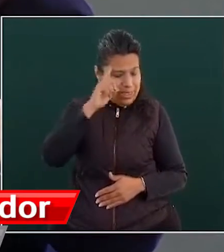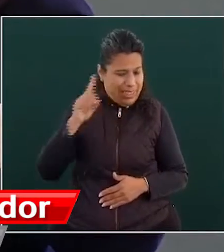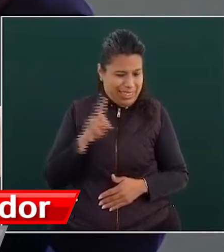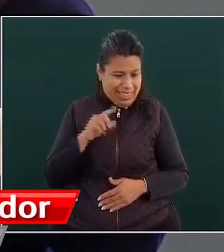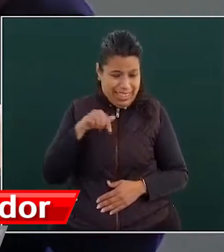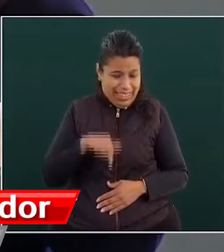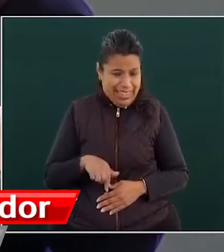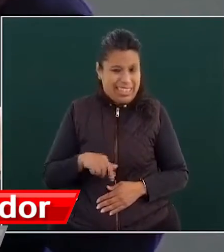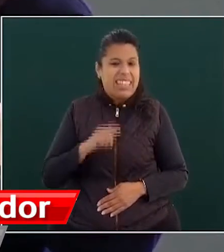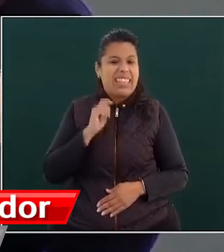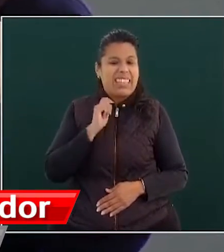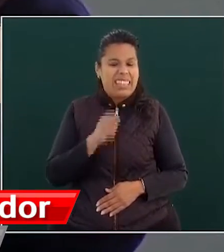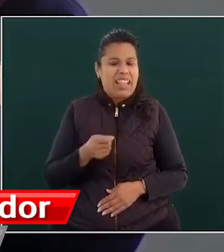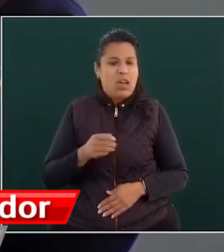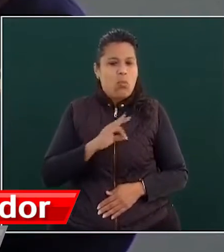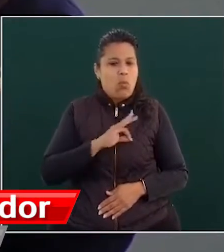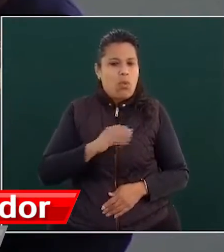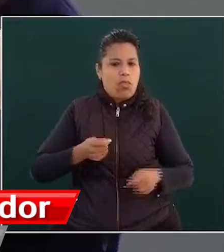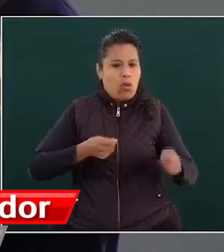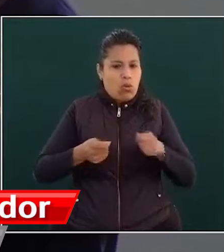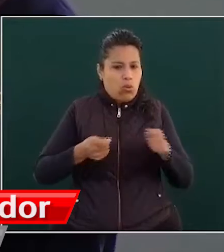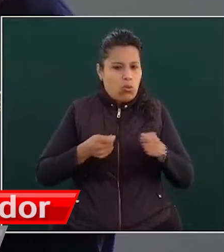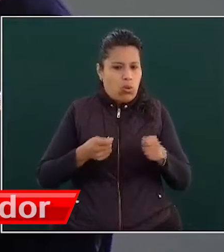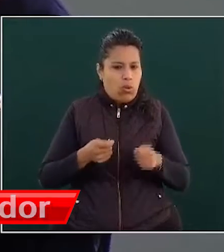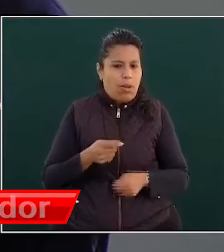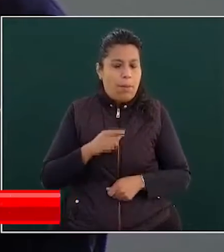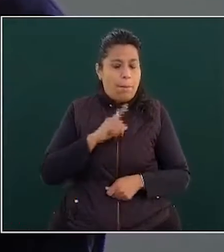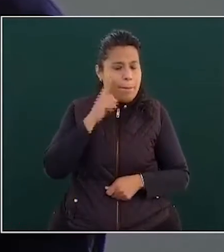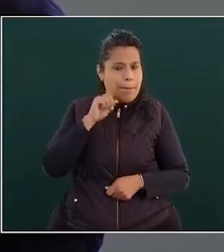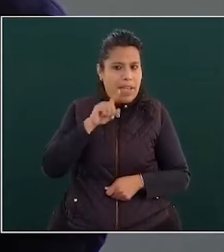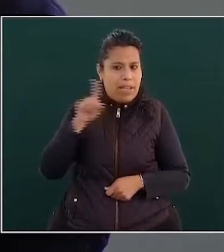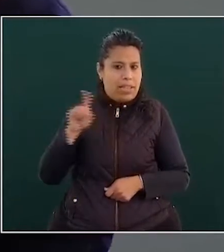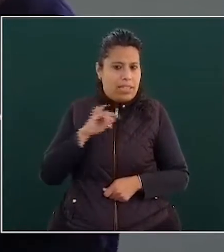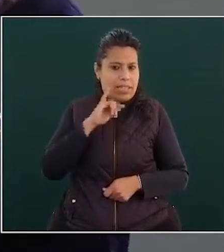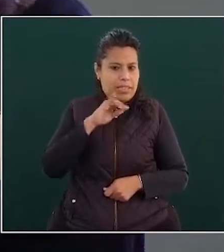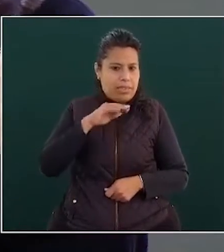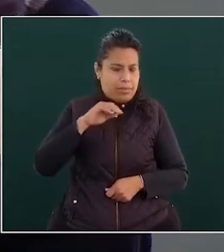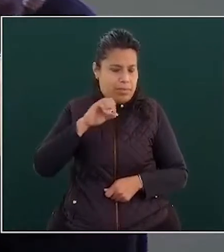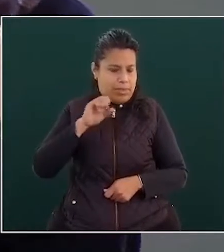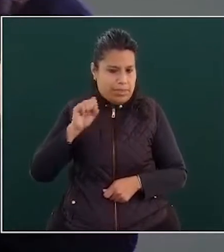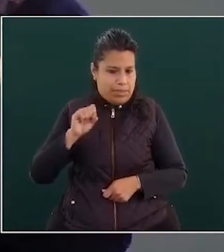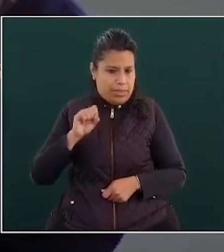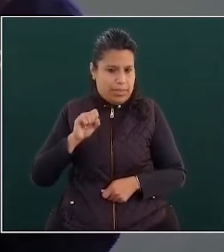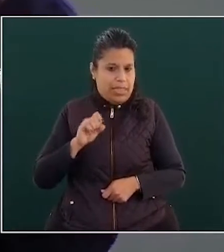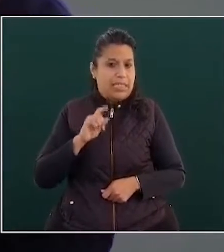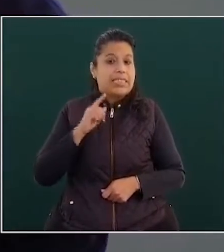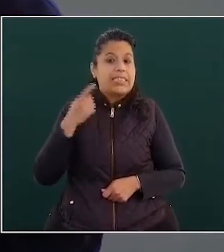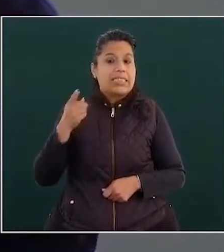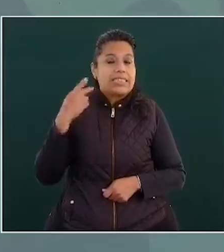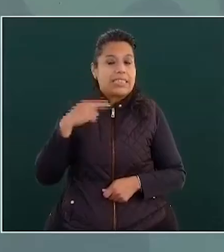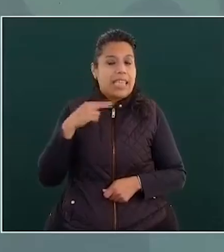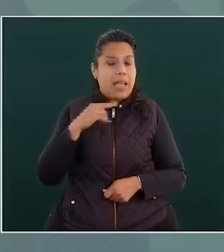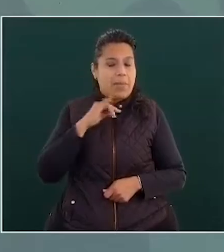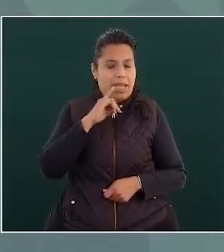por el IMSS, bajo el modelo de IMSS-Bienestar.